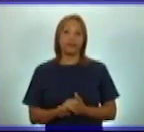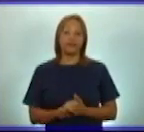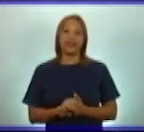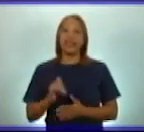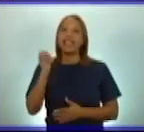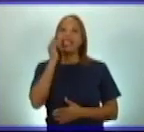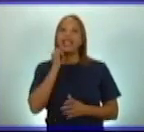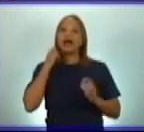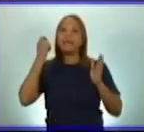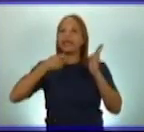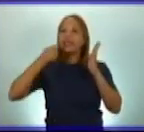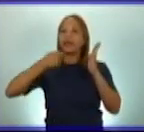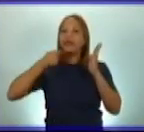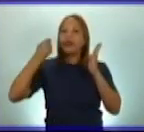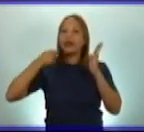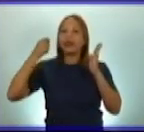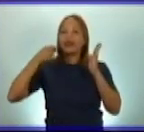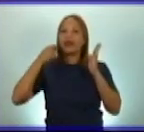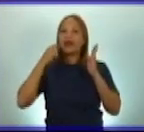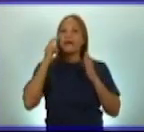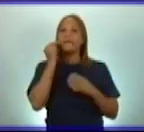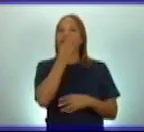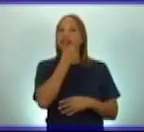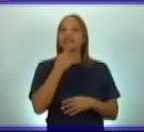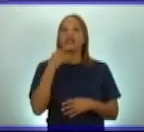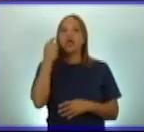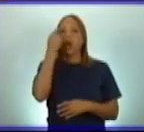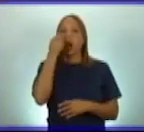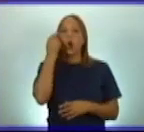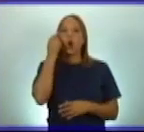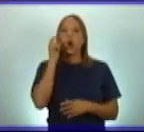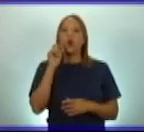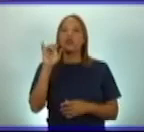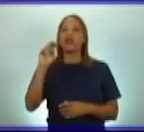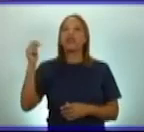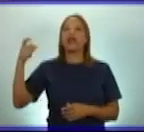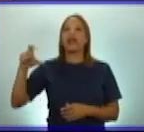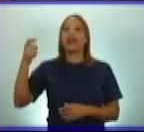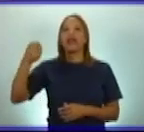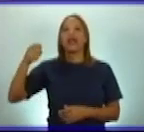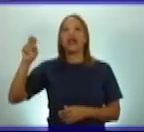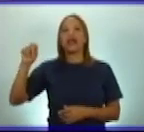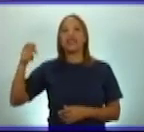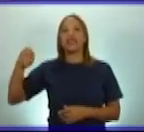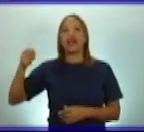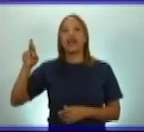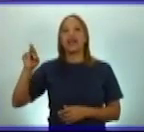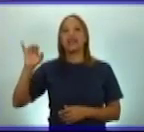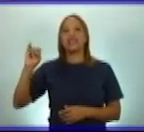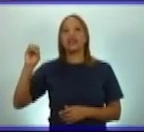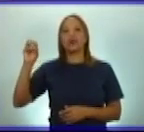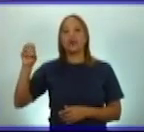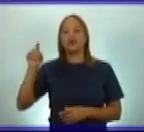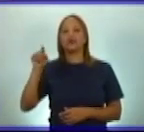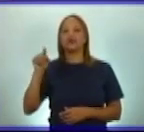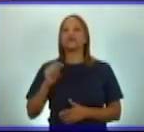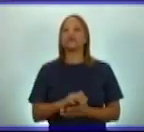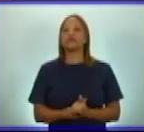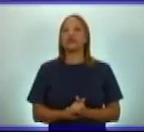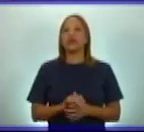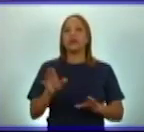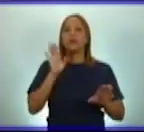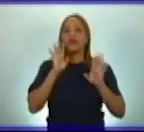película Martí, el ojo del canario. También, la serie animada,